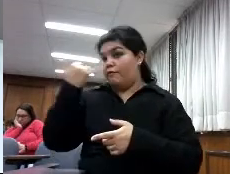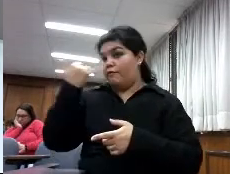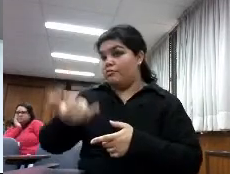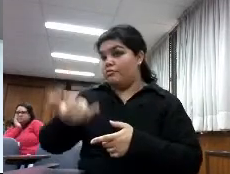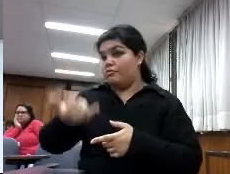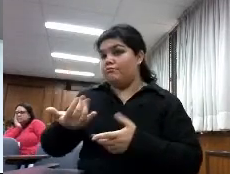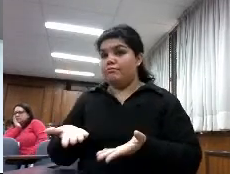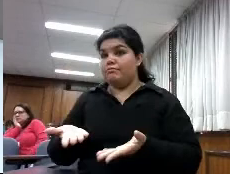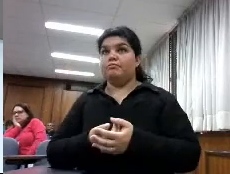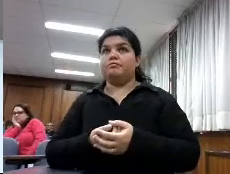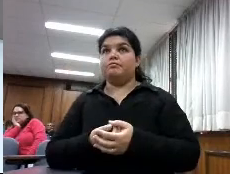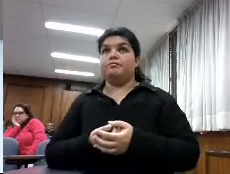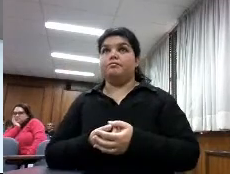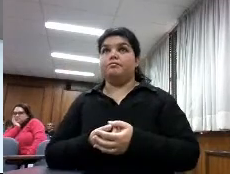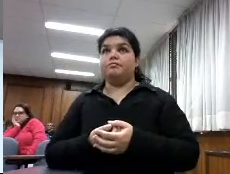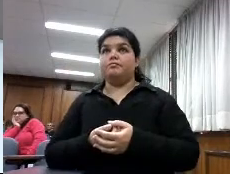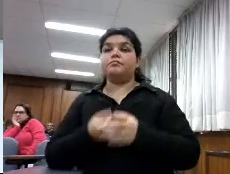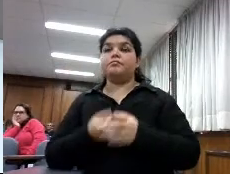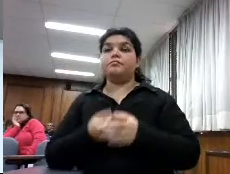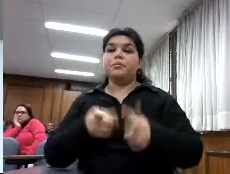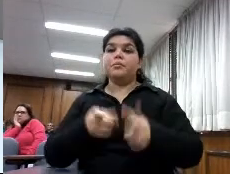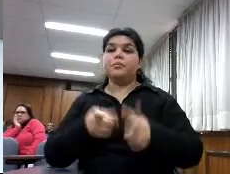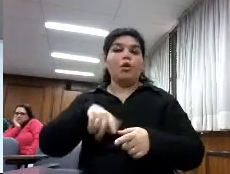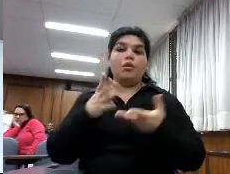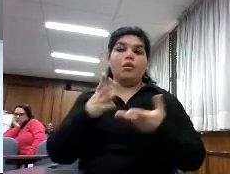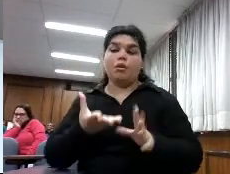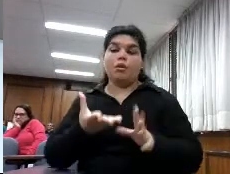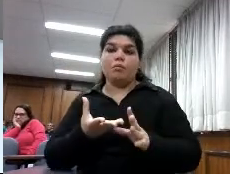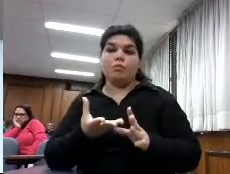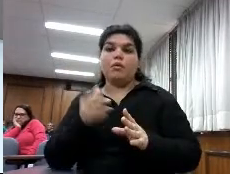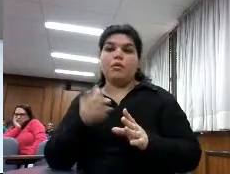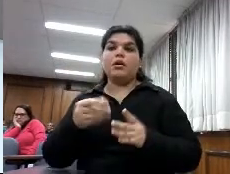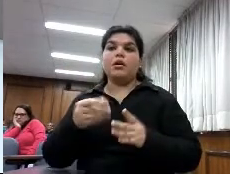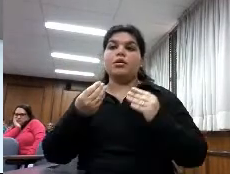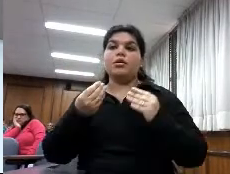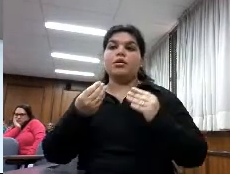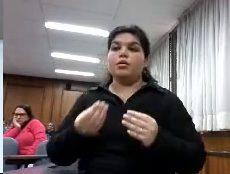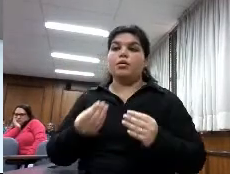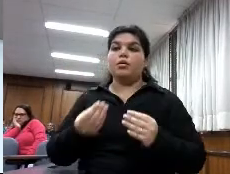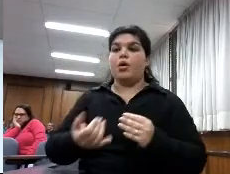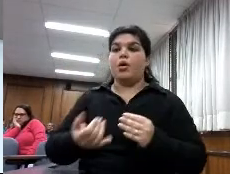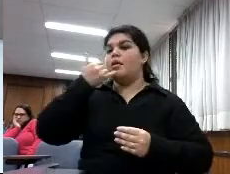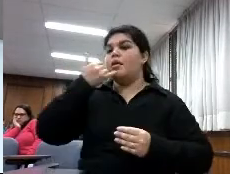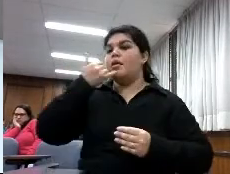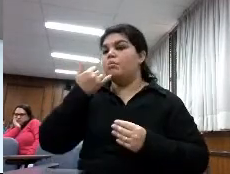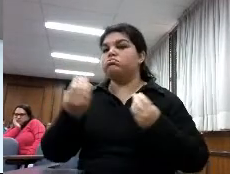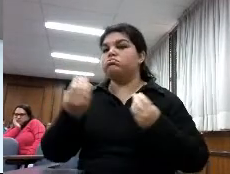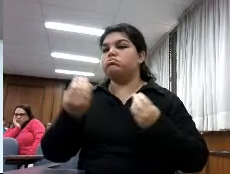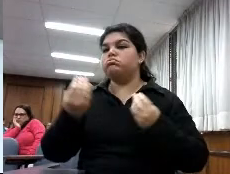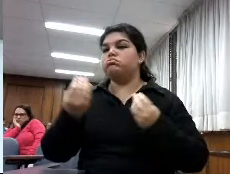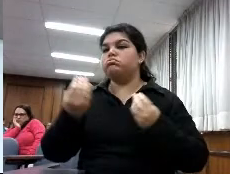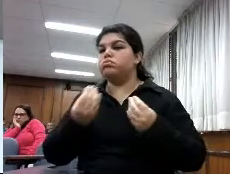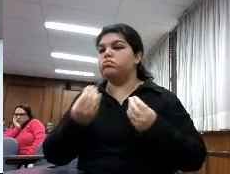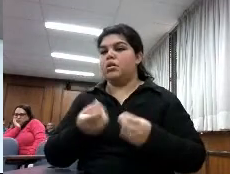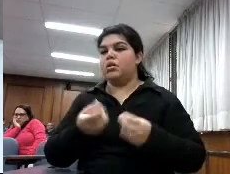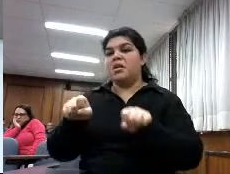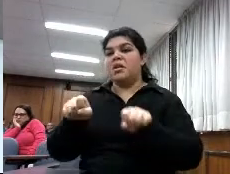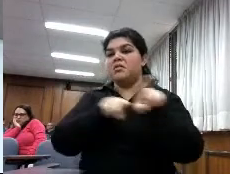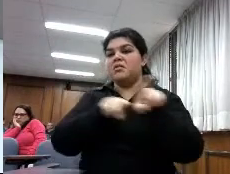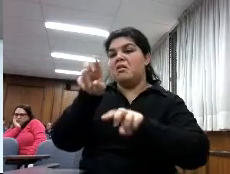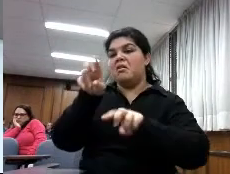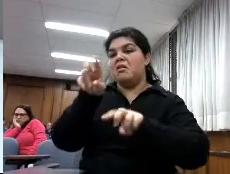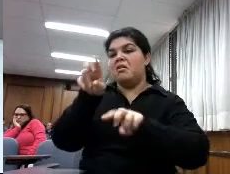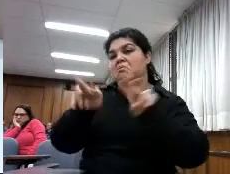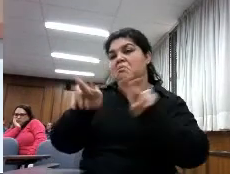en cuanto a otros usos que hacen de sus dispositivos móviles nos dicen que navegan por internet pero el